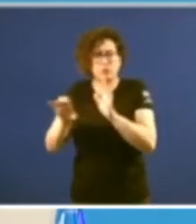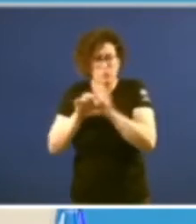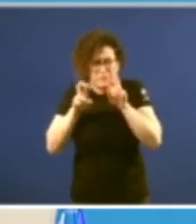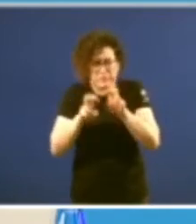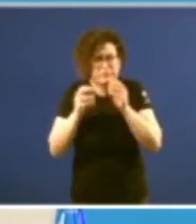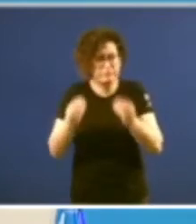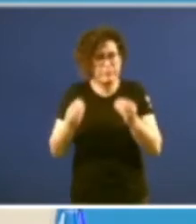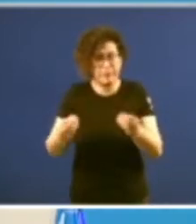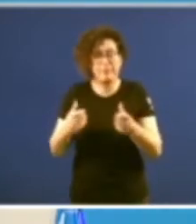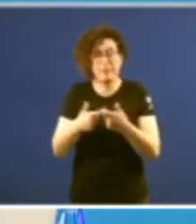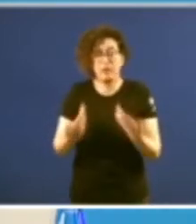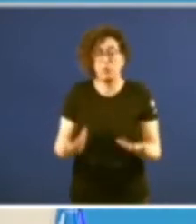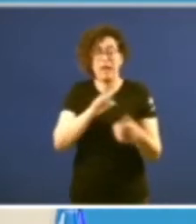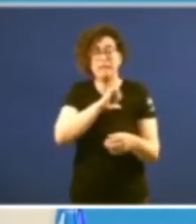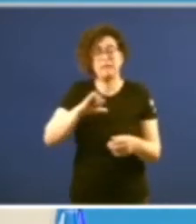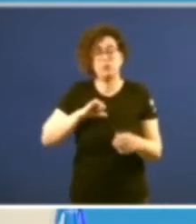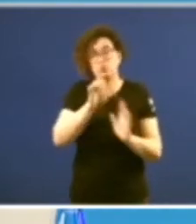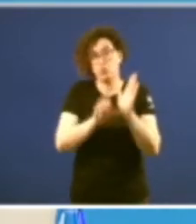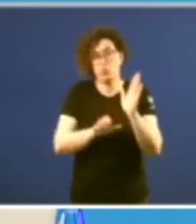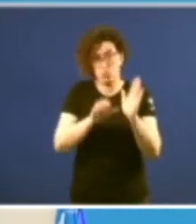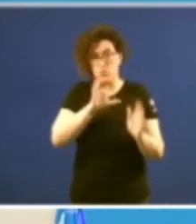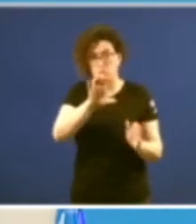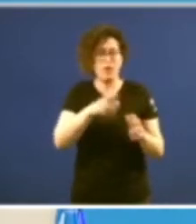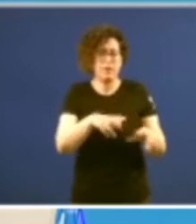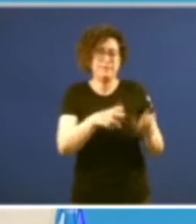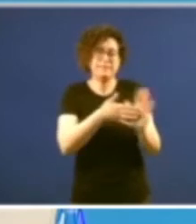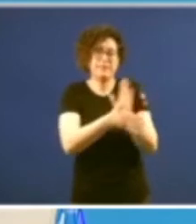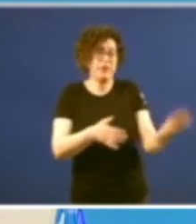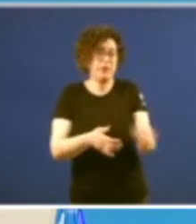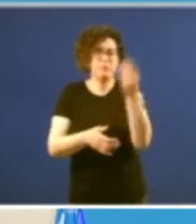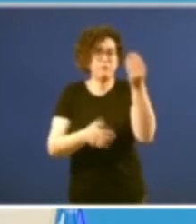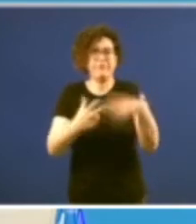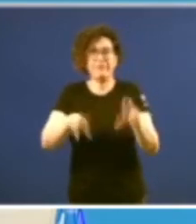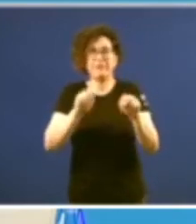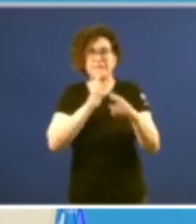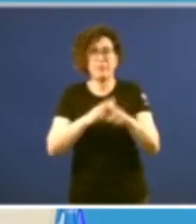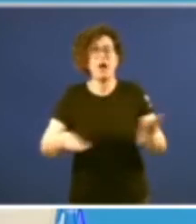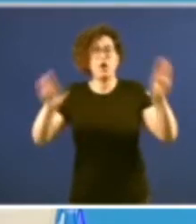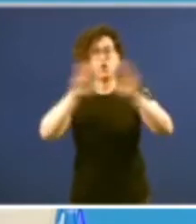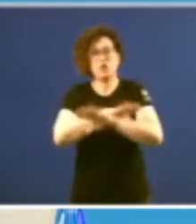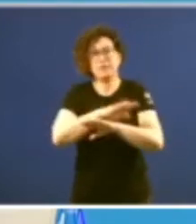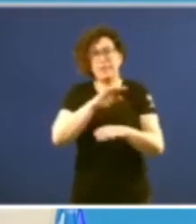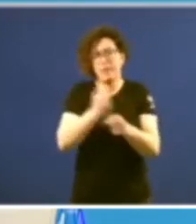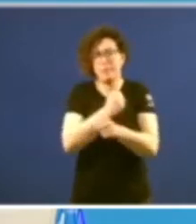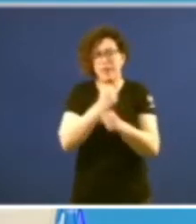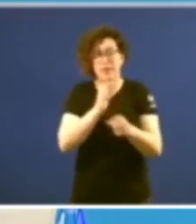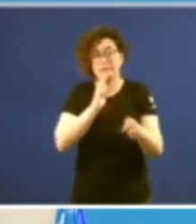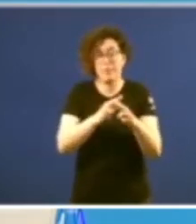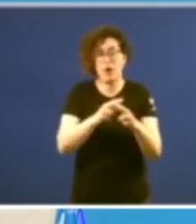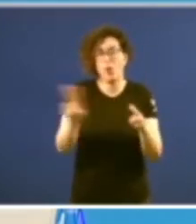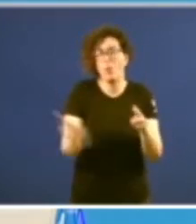o noso actual estatuto de autonomía pone fin a unha longa noite de pedra e se alza como un valioso